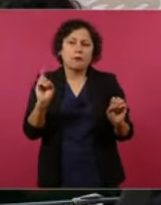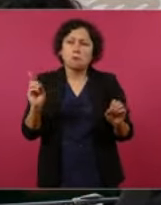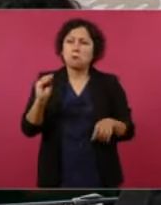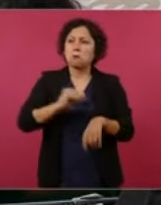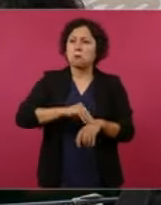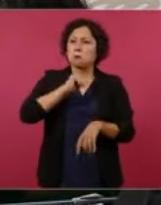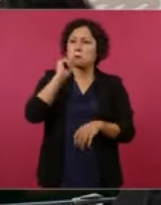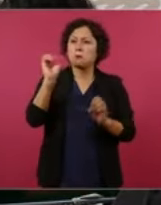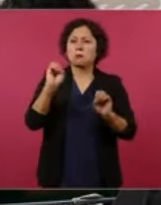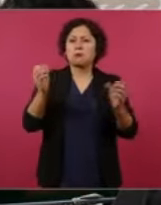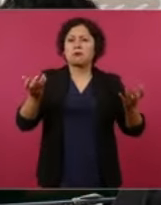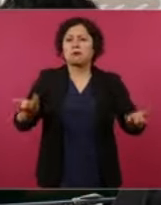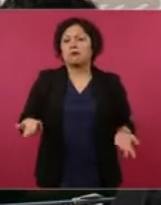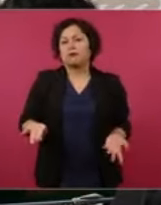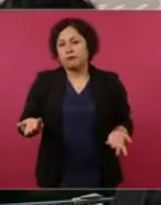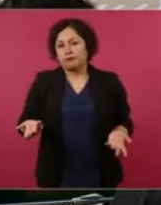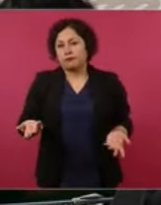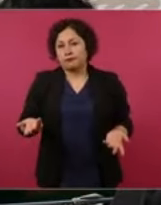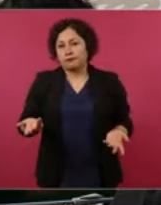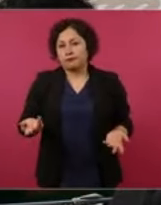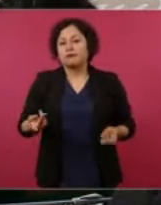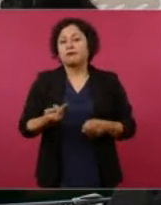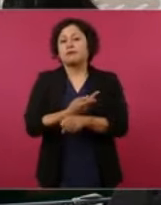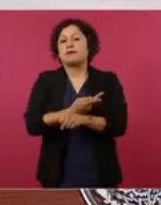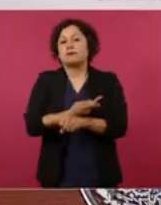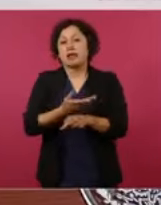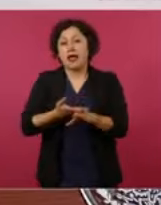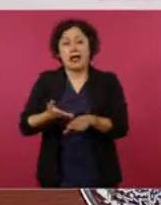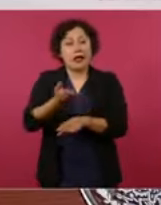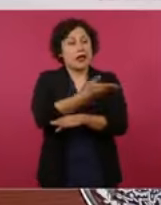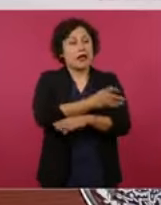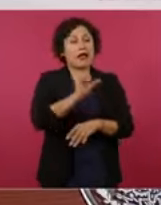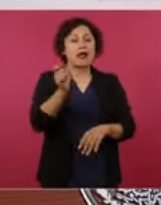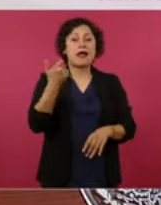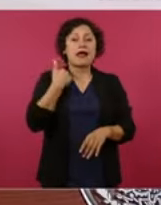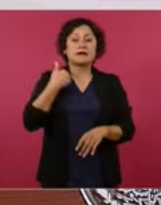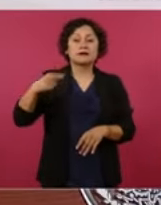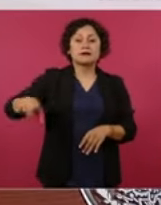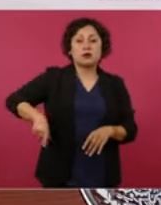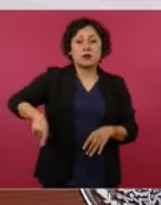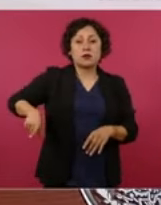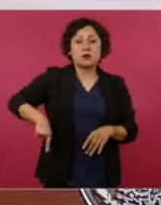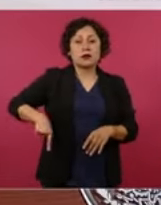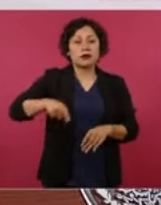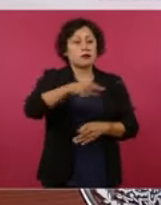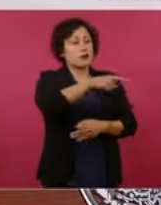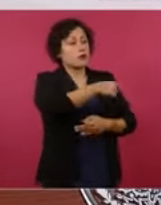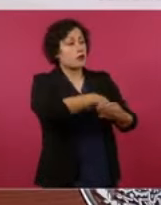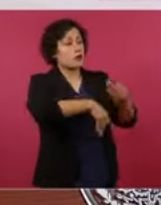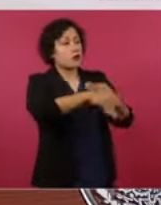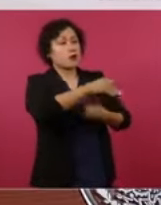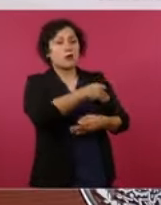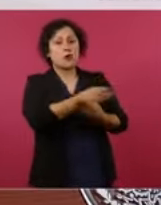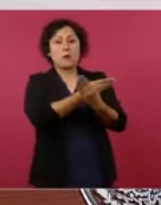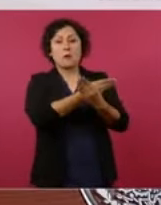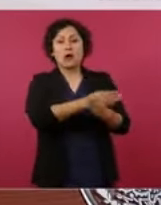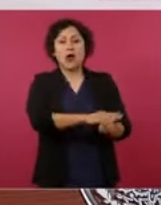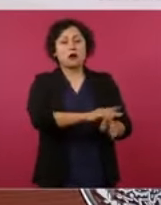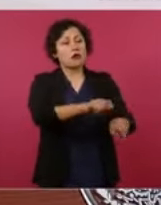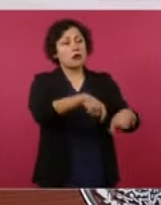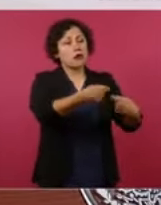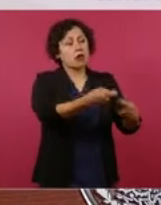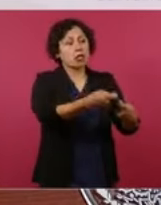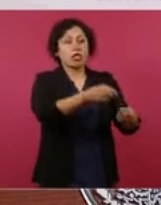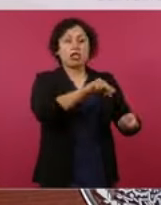si privatizaron todos los bancos, todos los bancos.